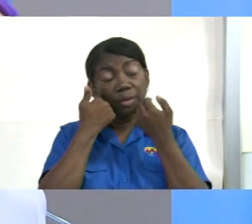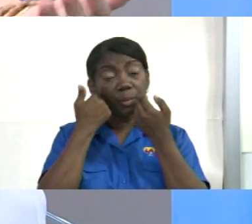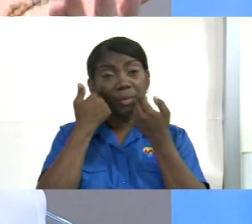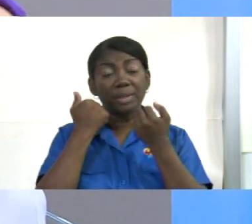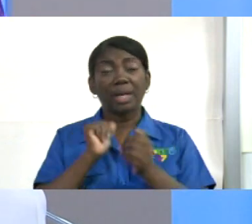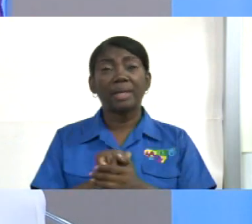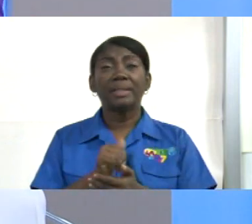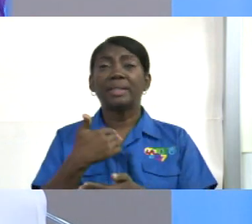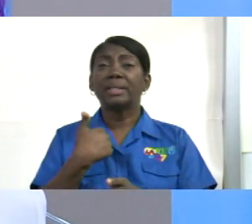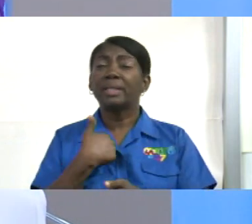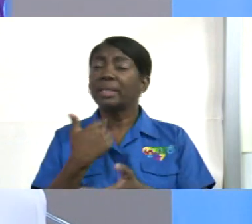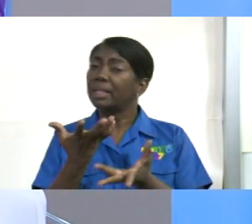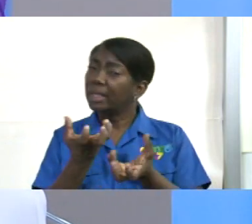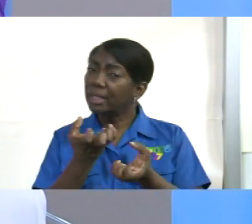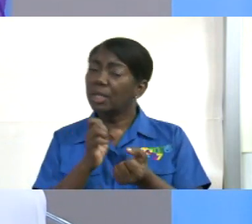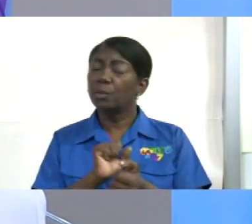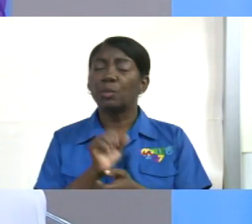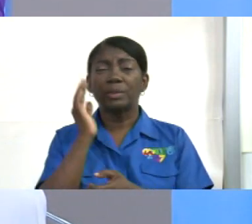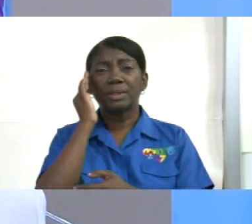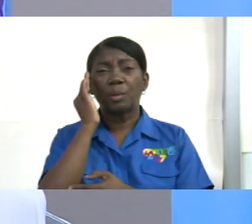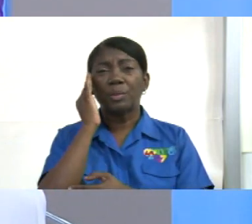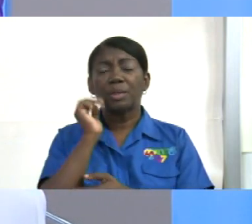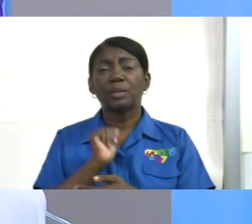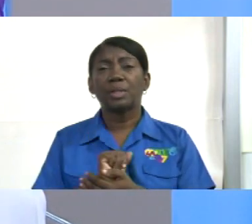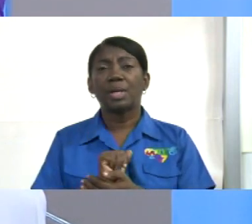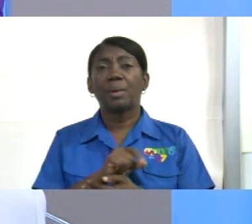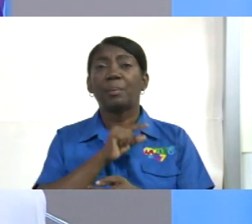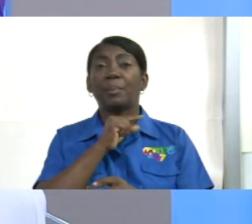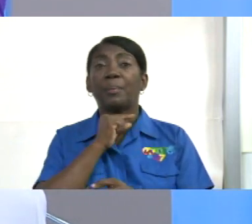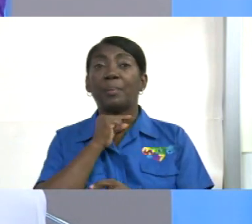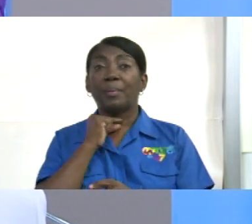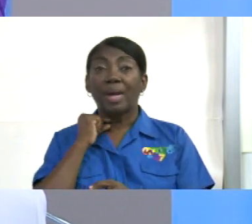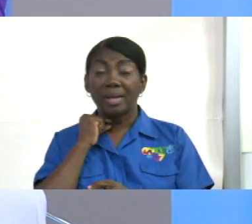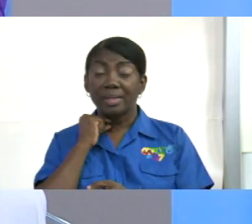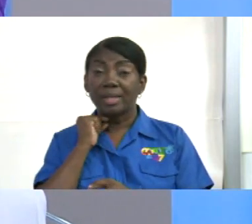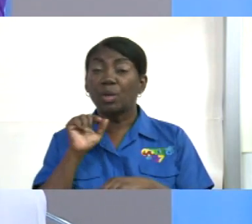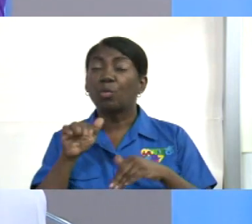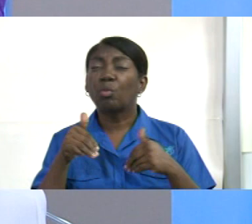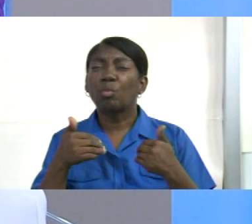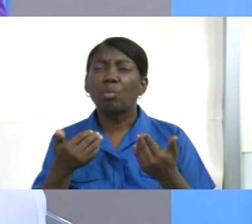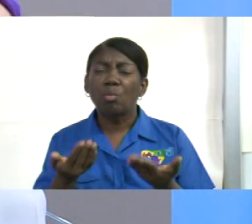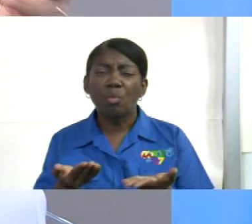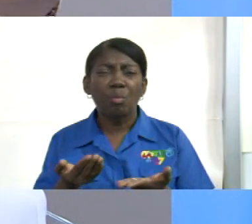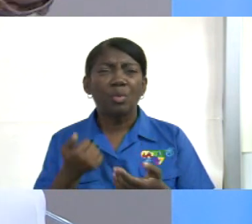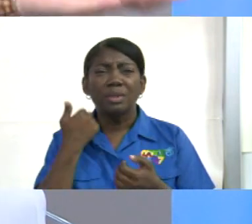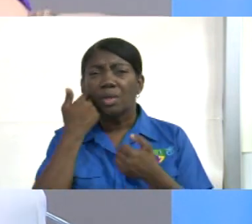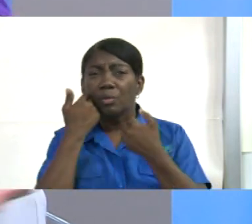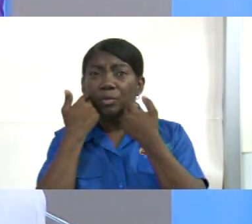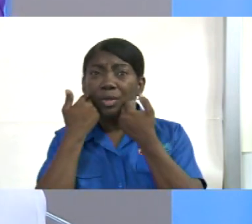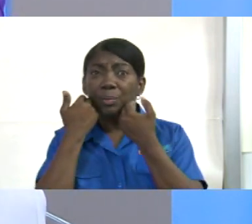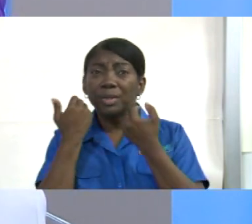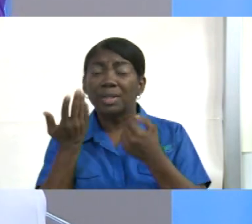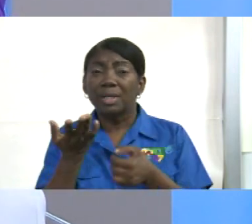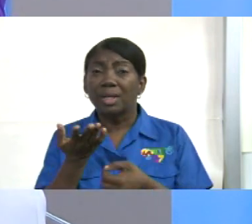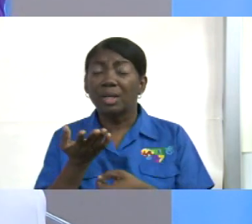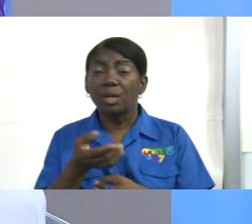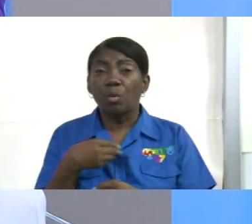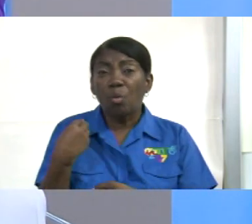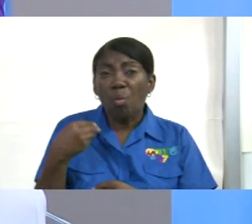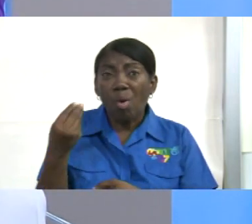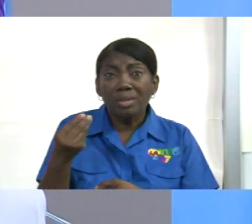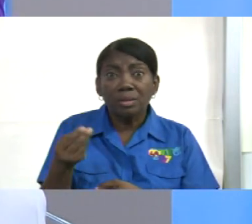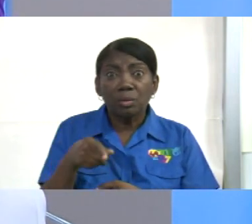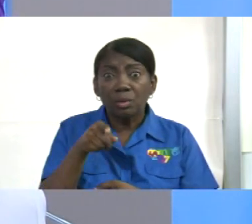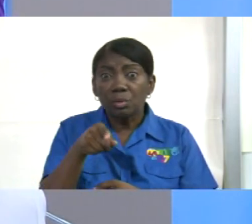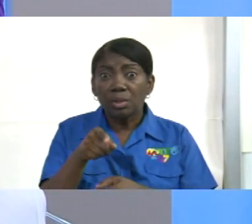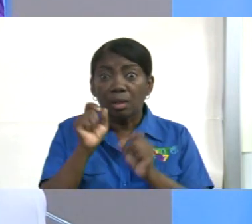Queremos saber, Padre Rómulo, ¿cómo ha sido eso para usted cuando, usted desde cuándo se dio